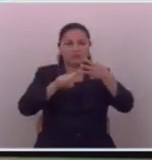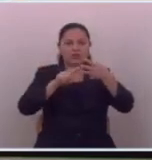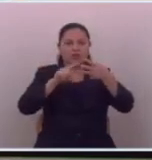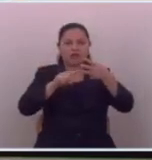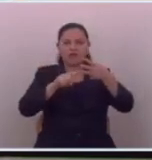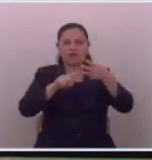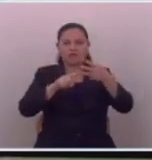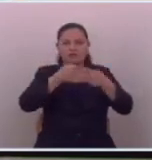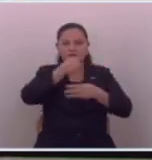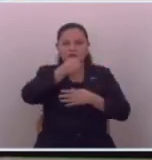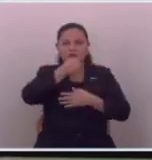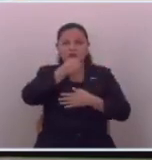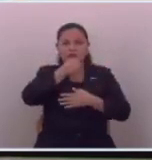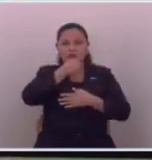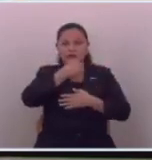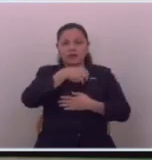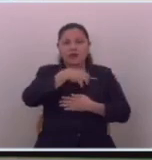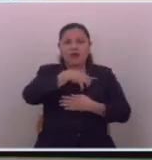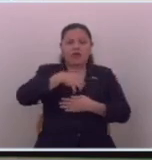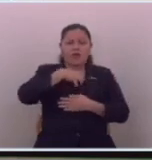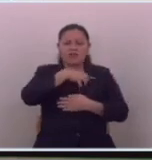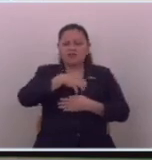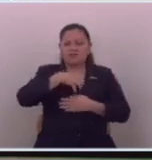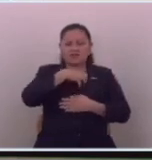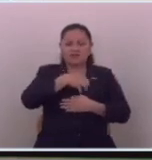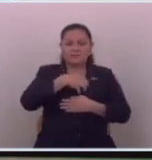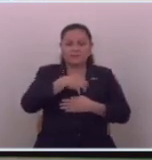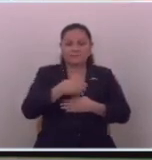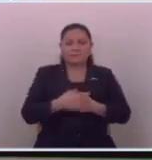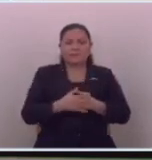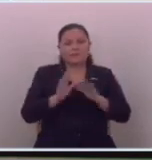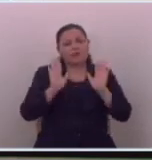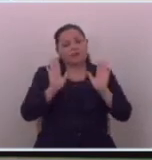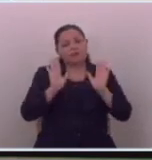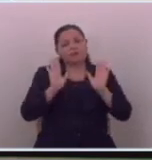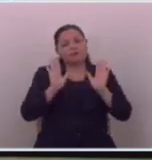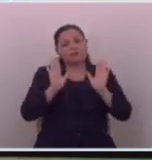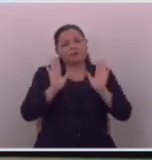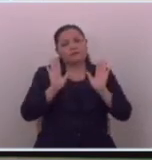autoperiodistas que están incómodos ay